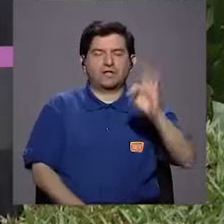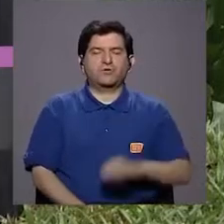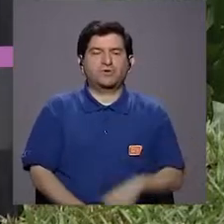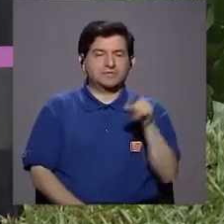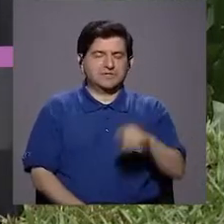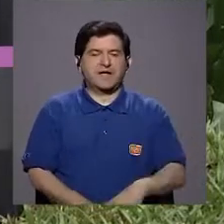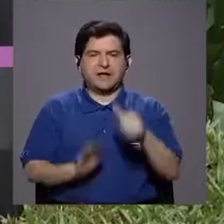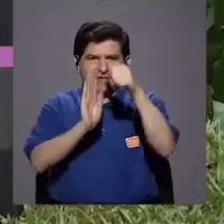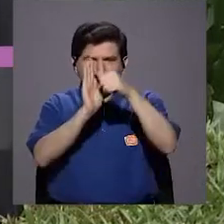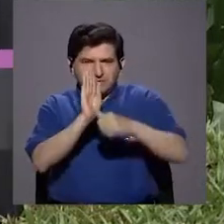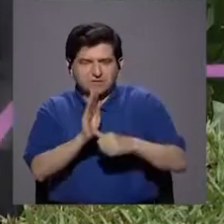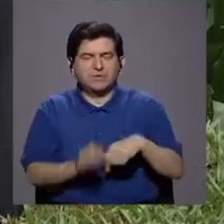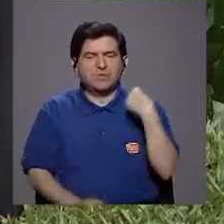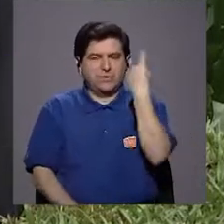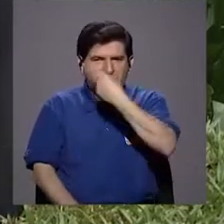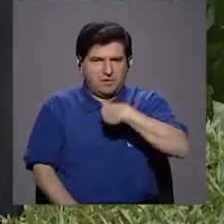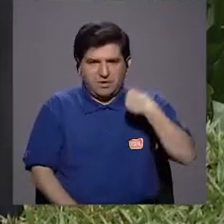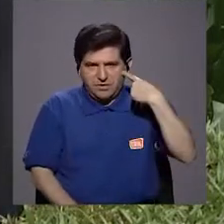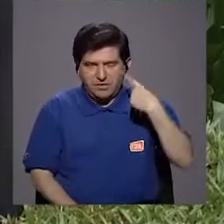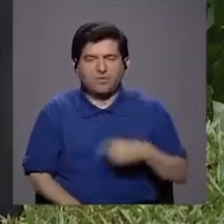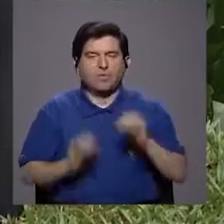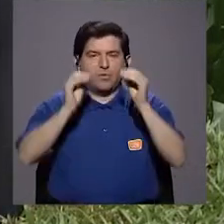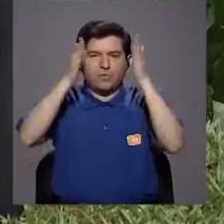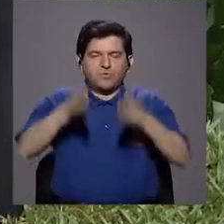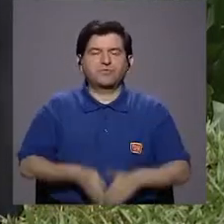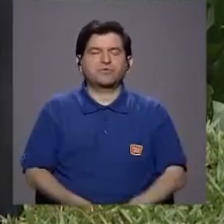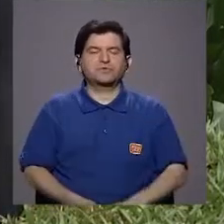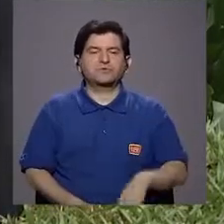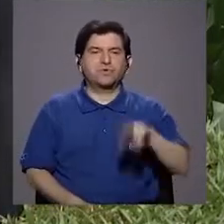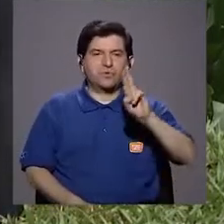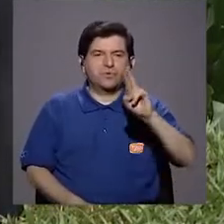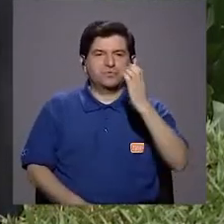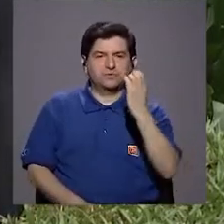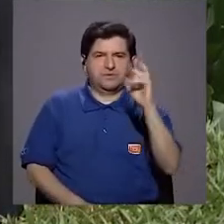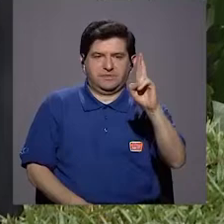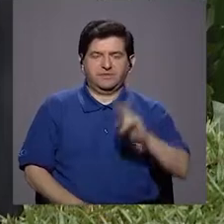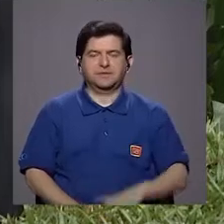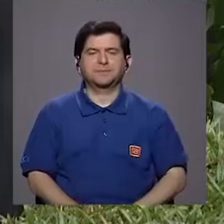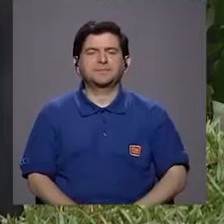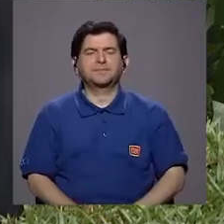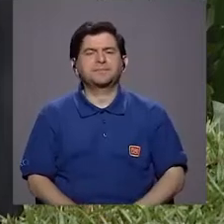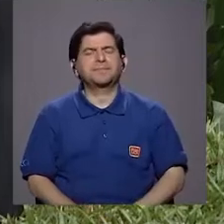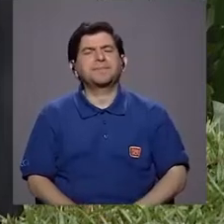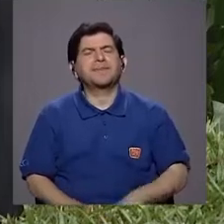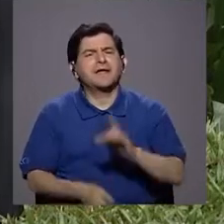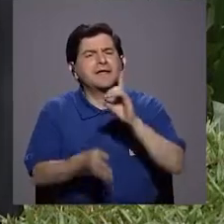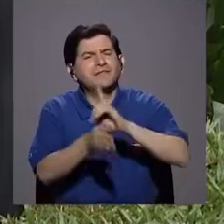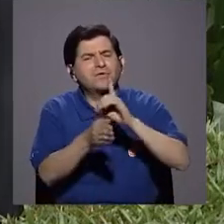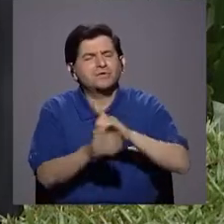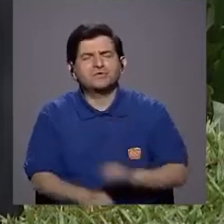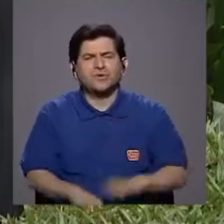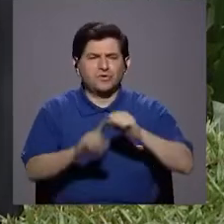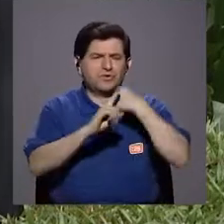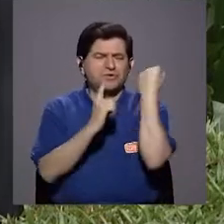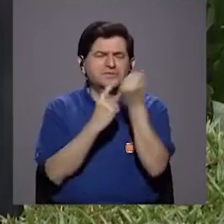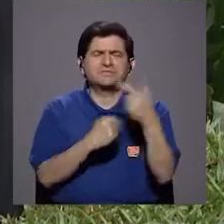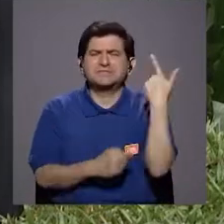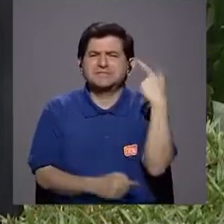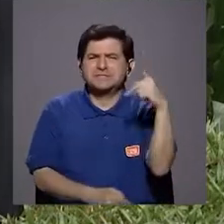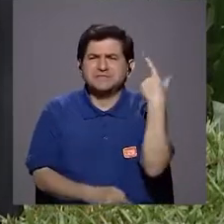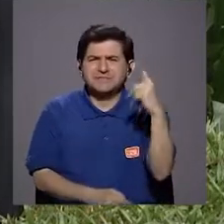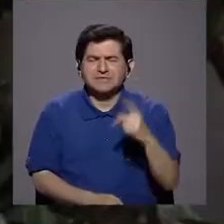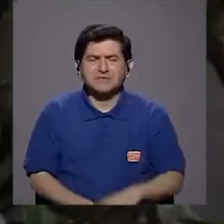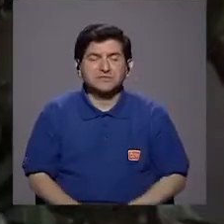Torres, el es cirujano oral y maxilofacial y además docente de la Universidad de Costa Rica. Doctor, ¿cuáles son los factores de